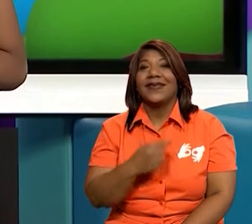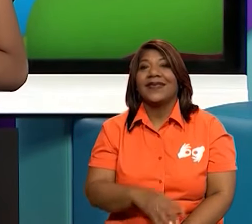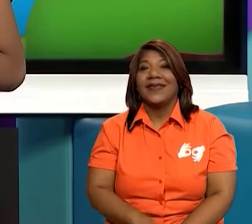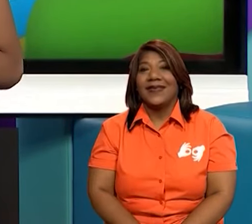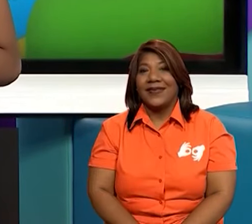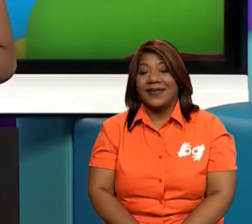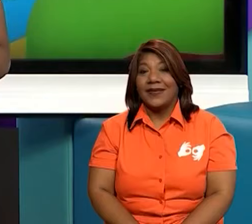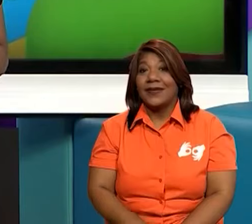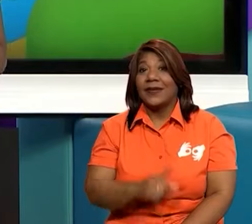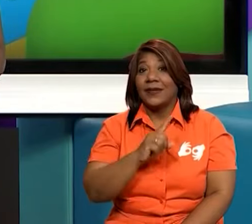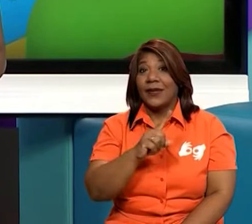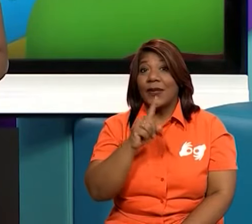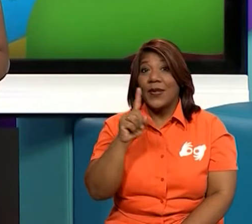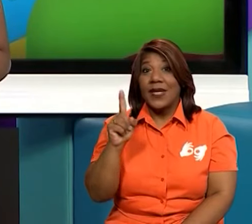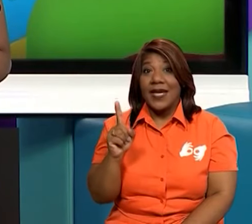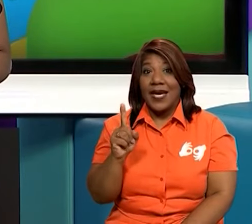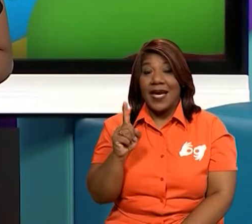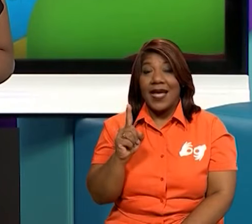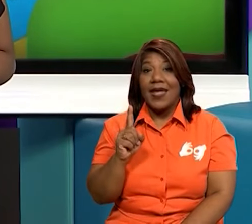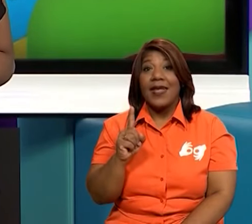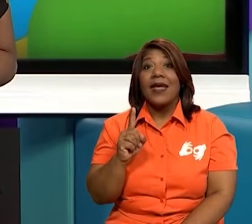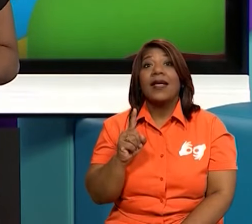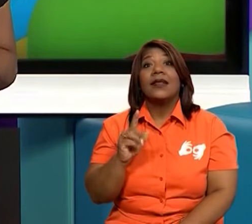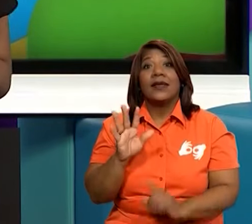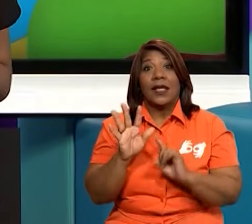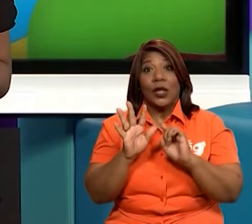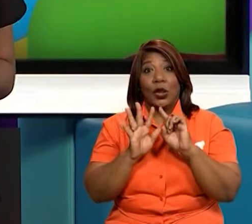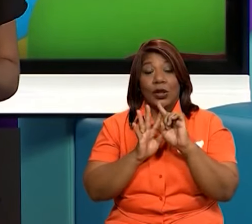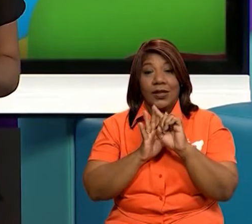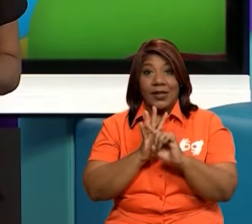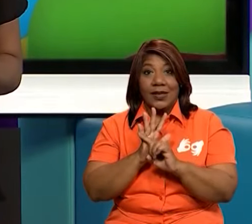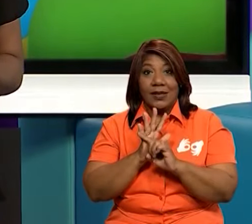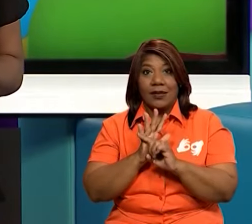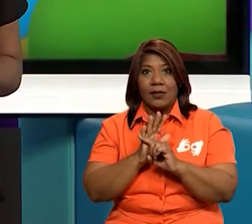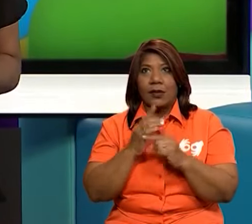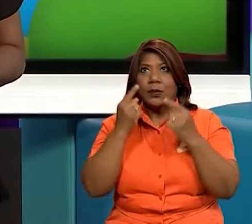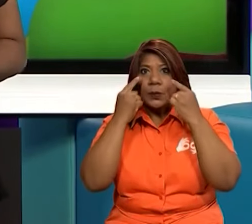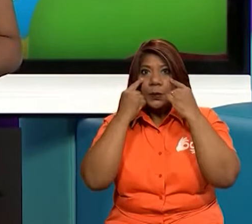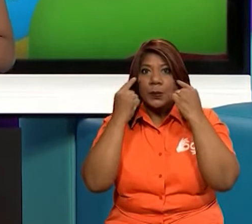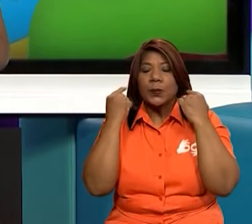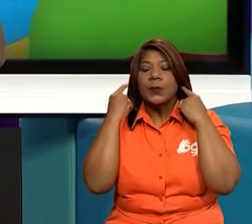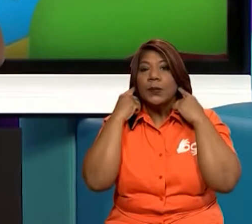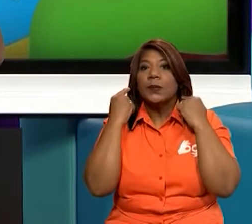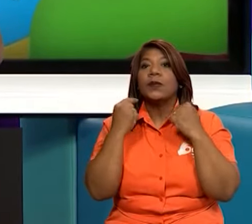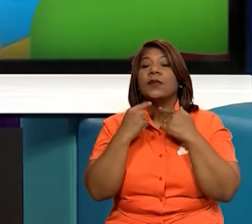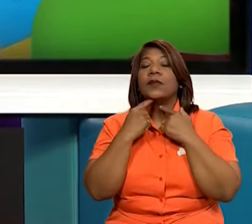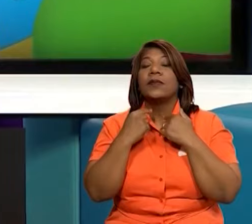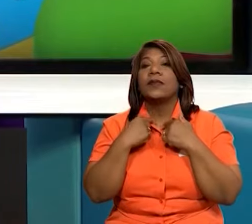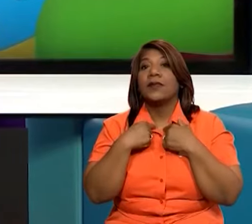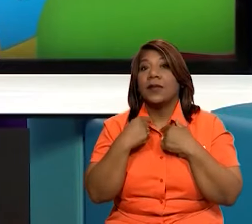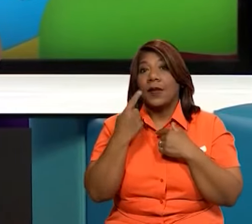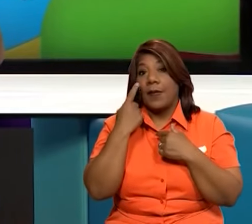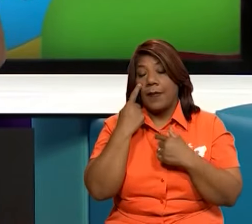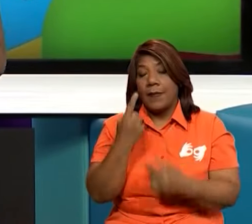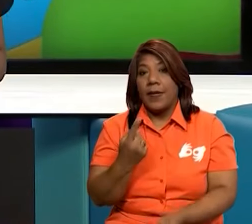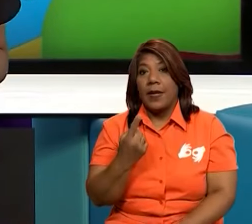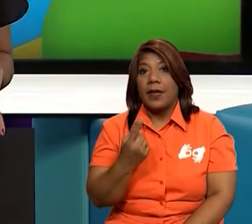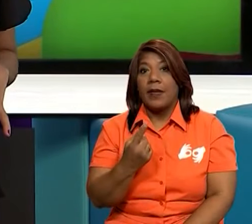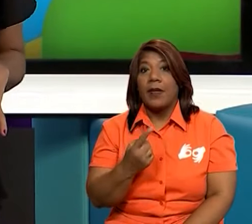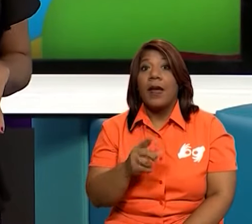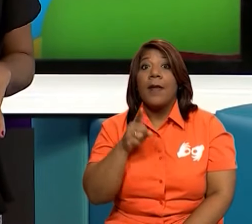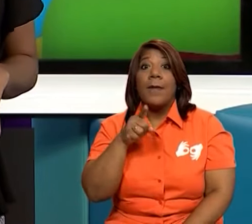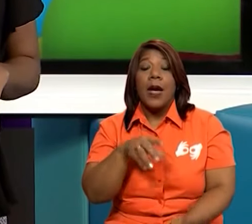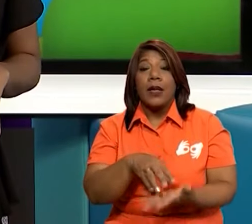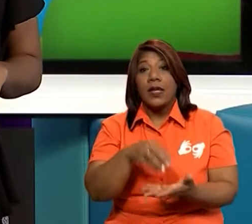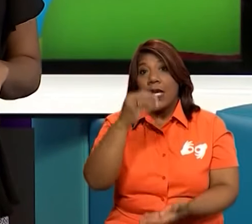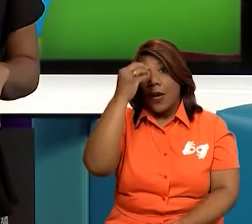Con cada uno de ellos, ¿verdad? Que son los cinco sentidos... Vamos a ver cómo sigue la canción. Dice... Vamos